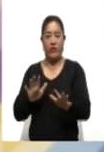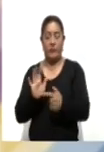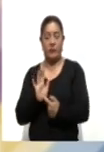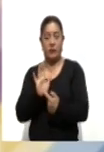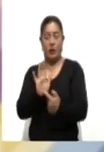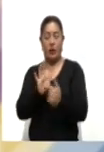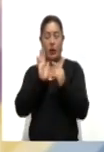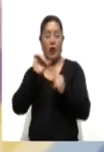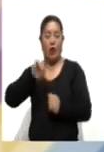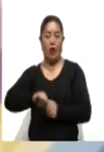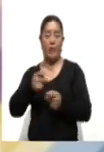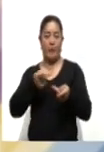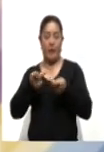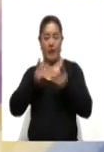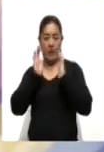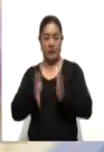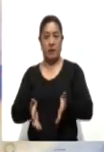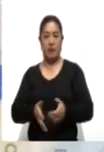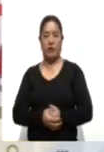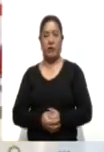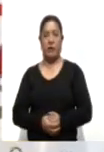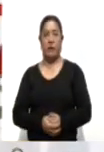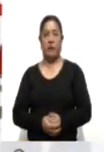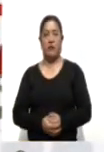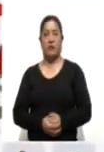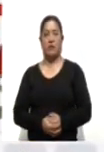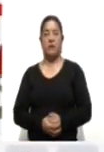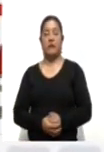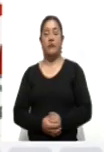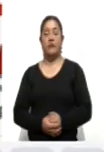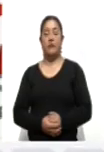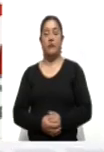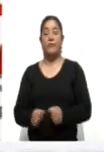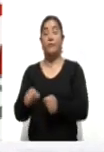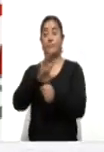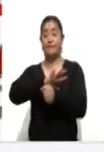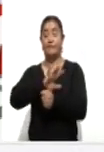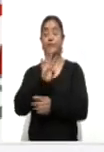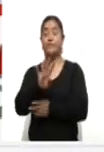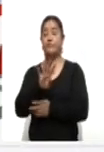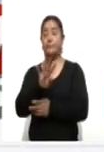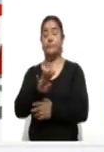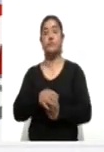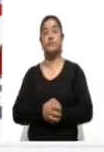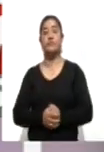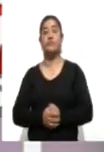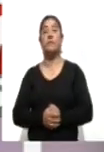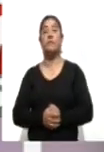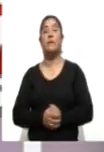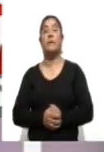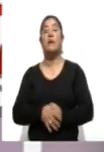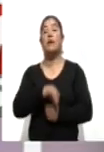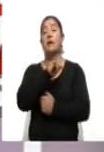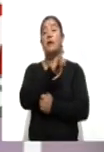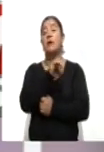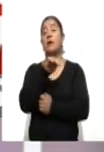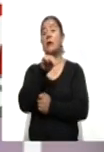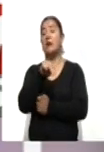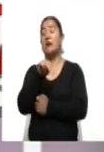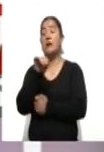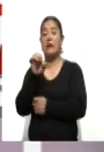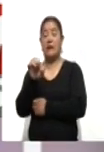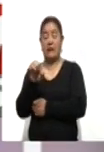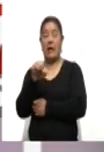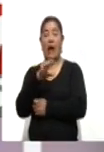que le tenemos preparada para el día de hoy. Ante la pandemia de COVID-19 promueve el Instituto Nacional Electoral